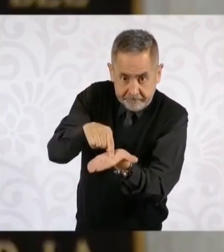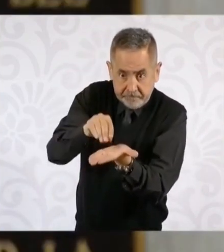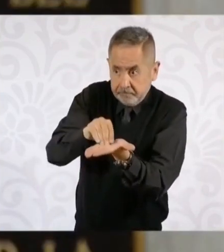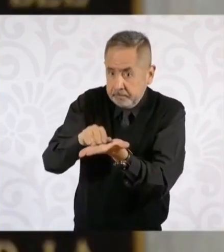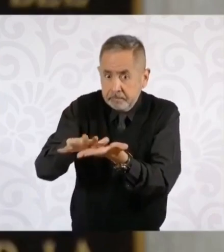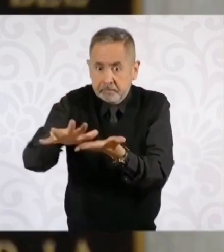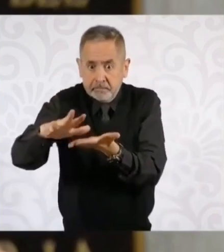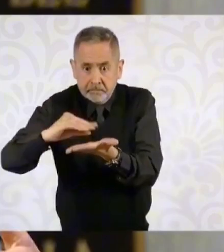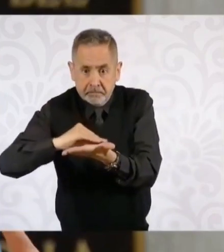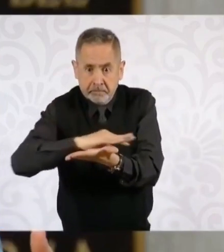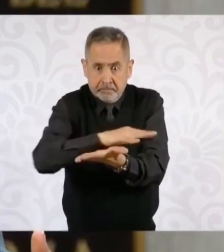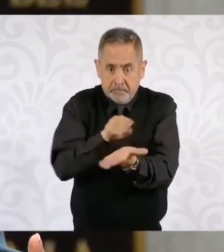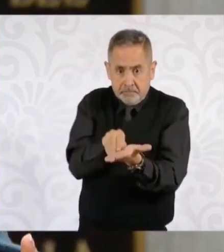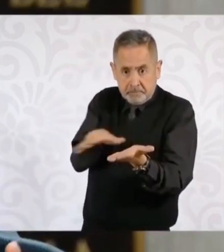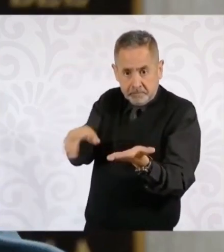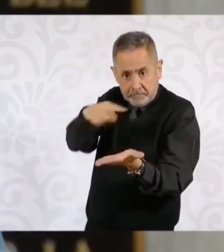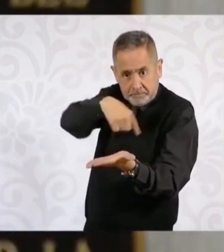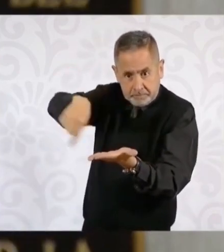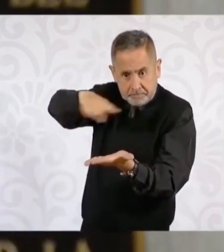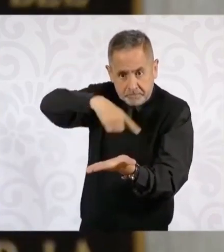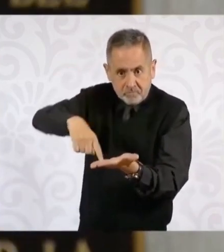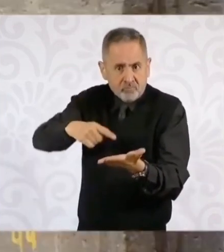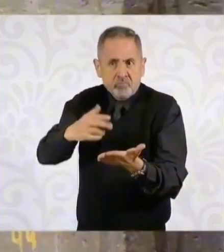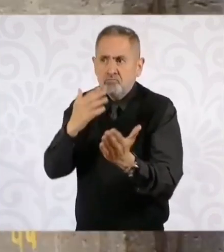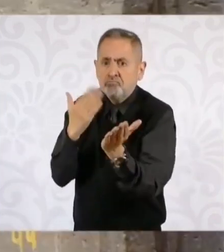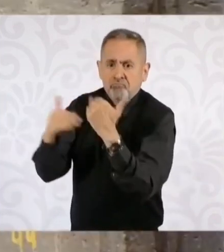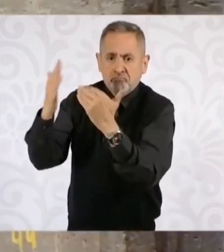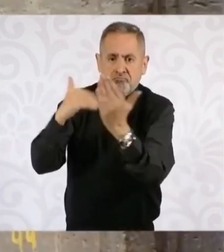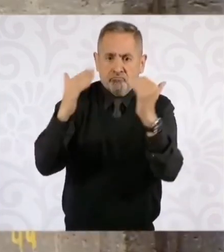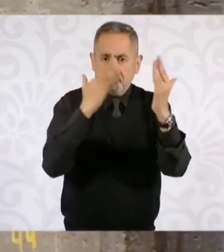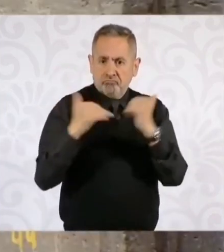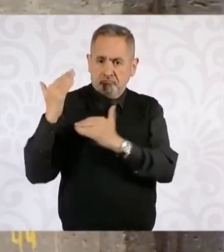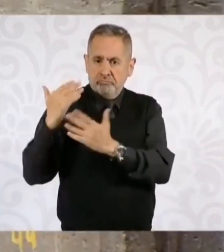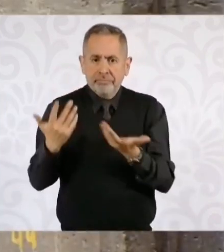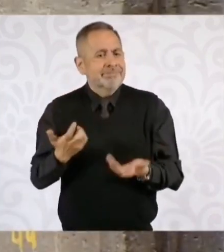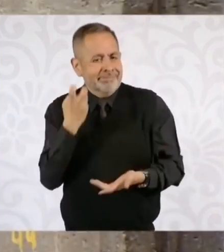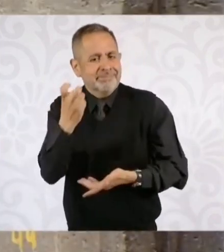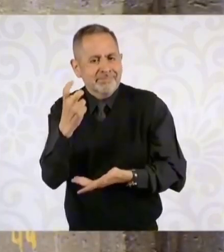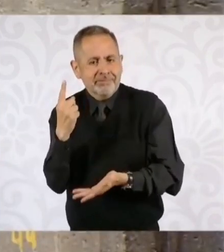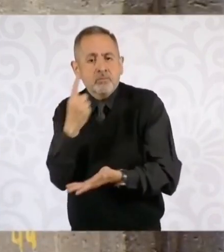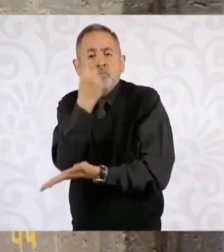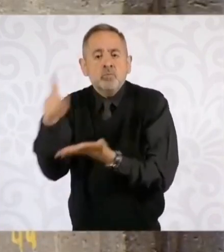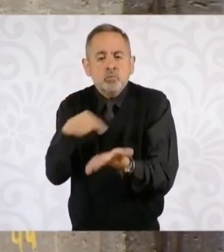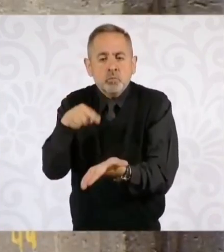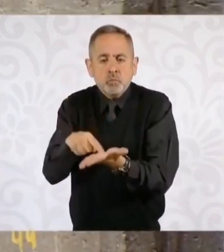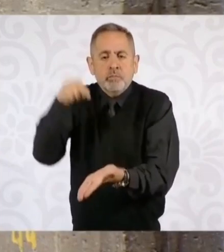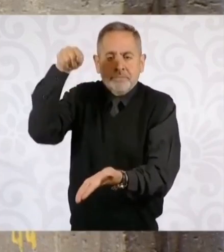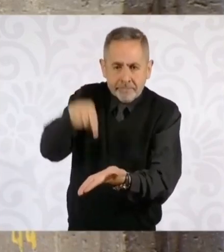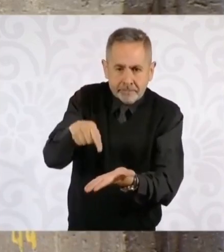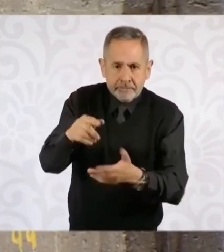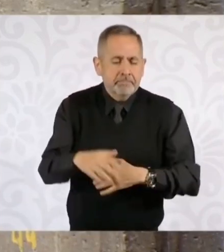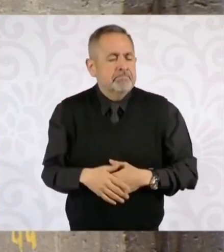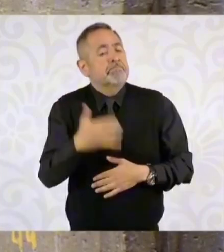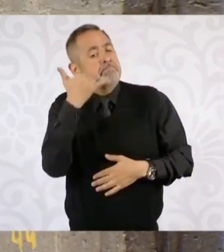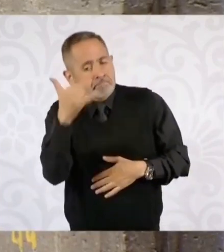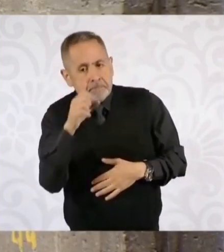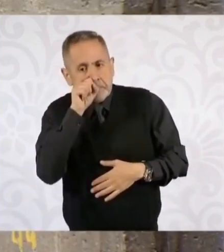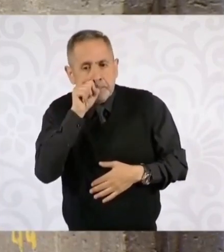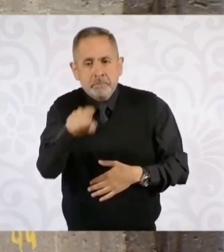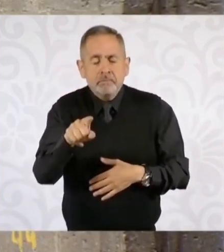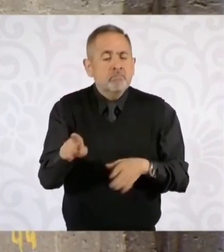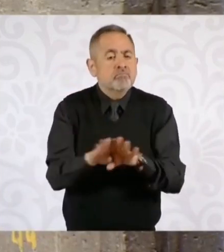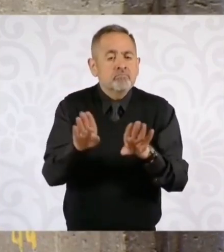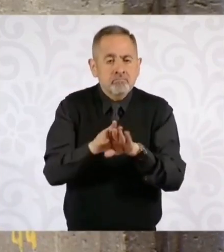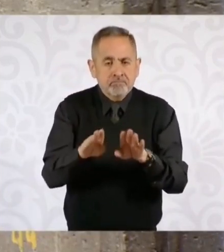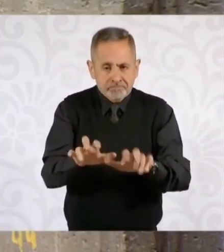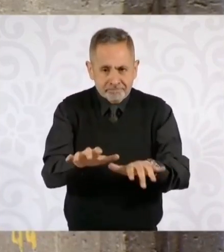mencionamos es que la facilidad para la inversión va a ser a partir de la digitalización de trámites y